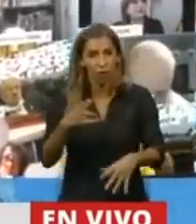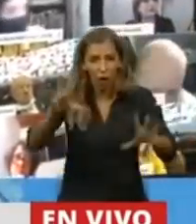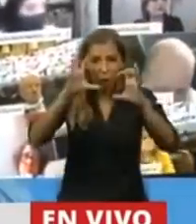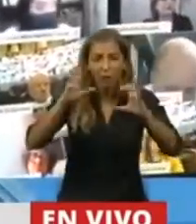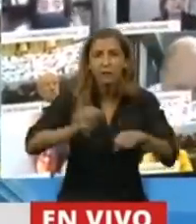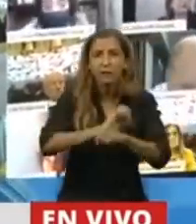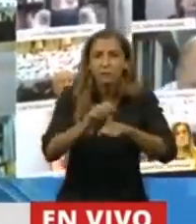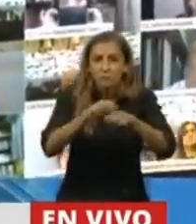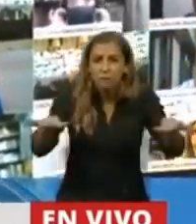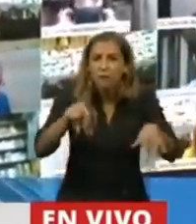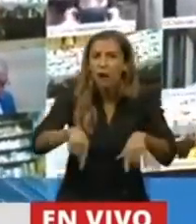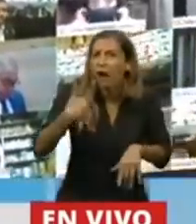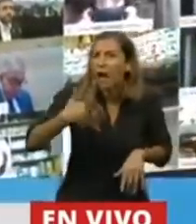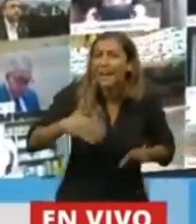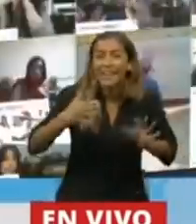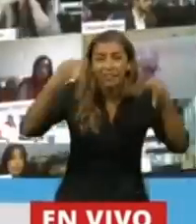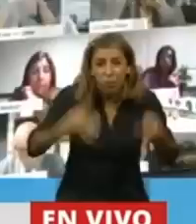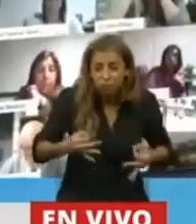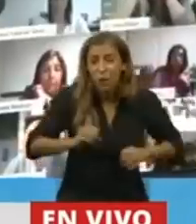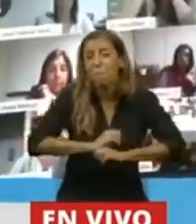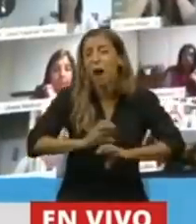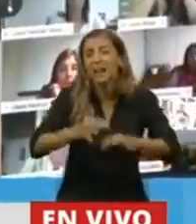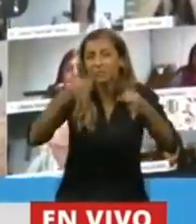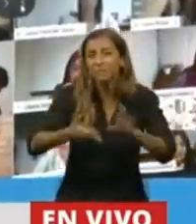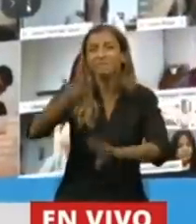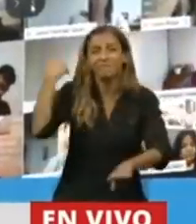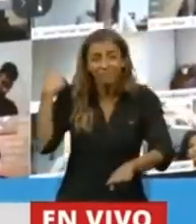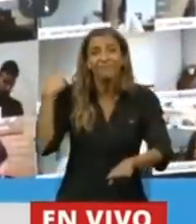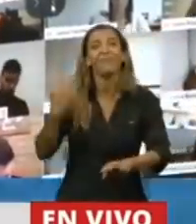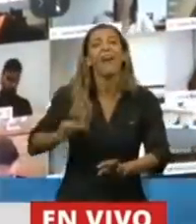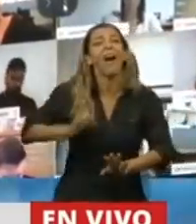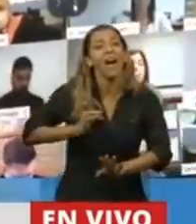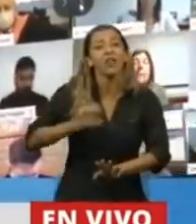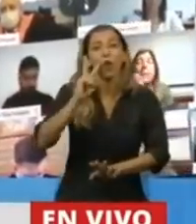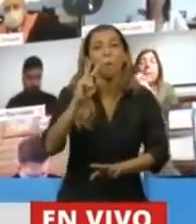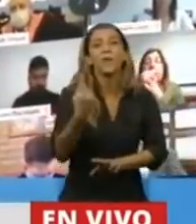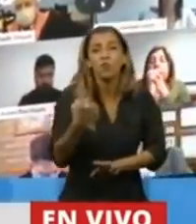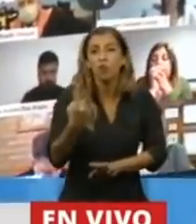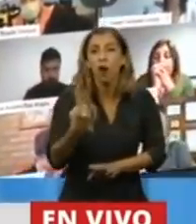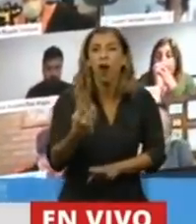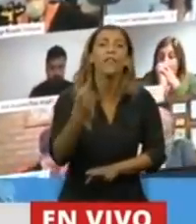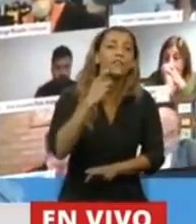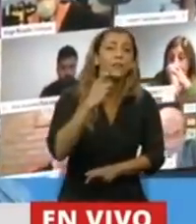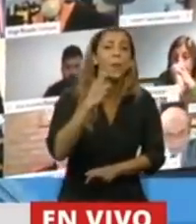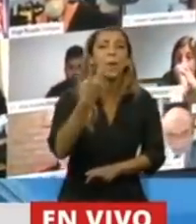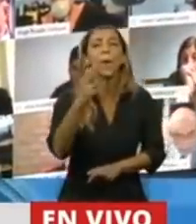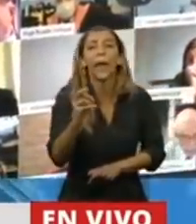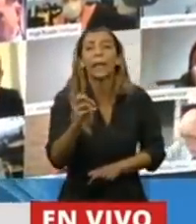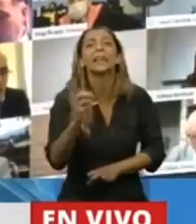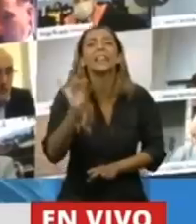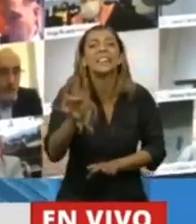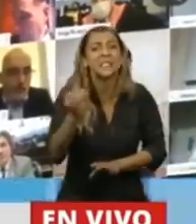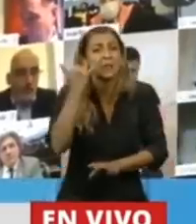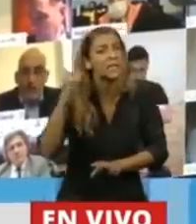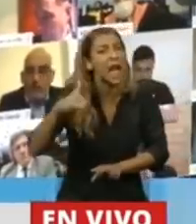por los aires el 19 y 20 de diciembre de 2001 sin que hubiera ningún pequeño virus